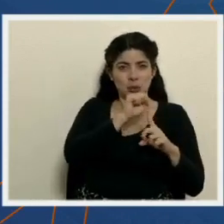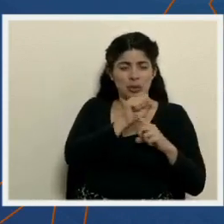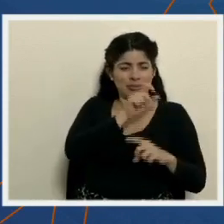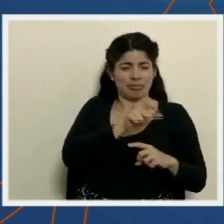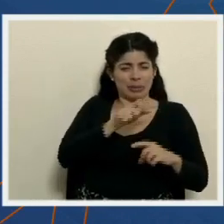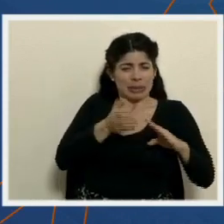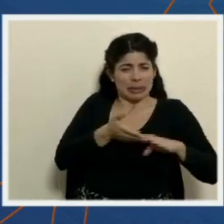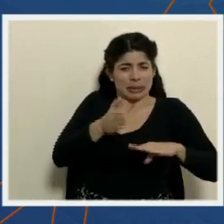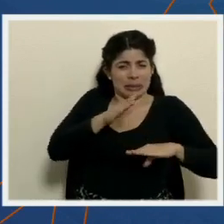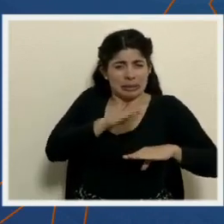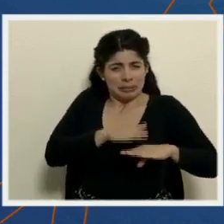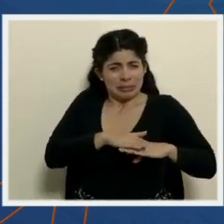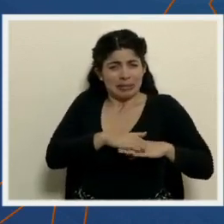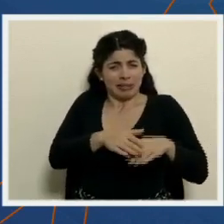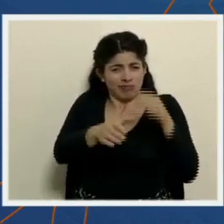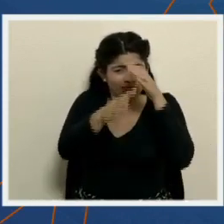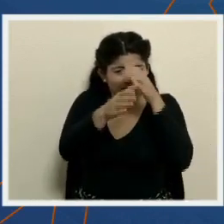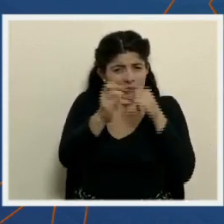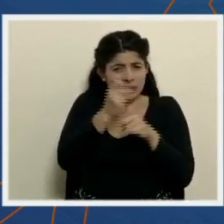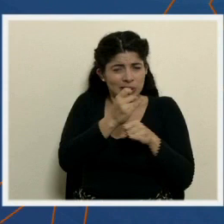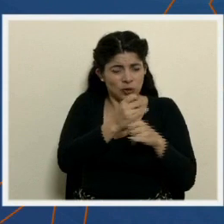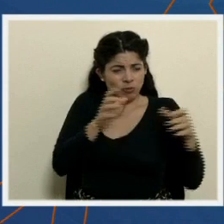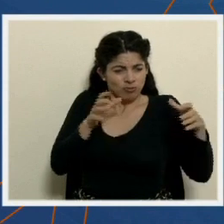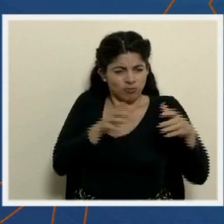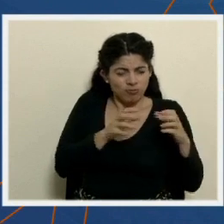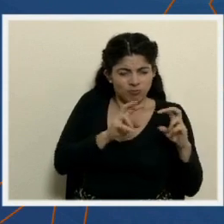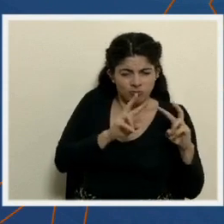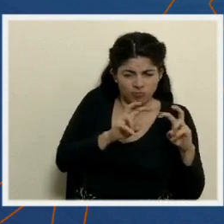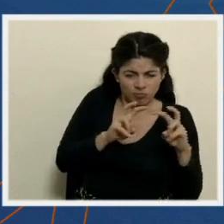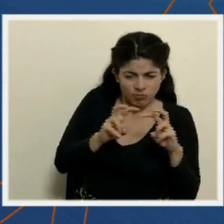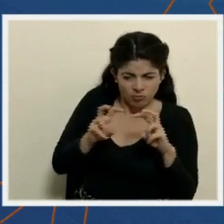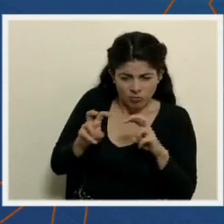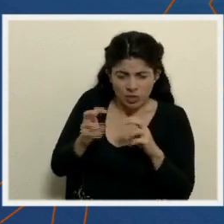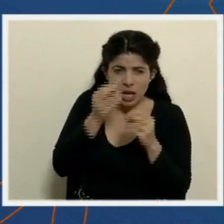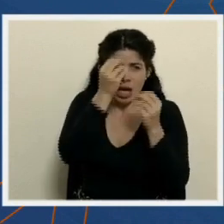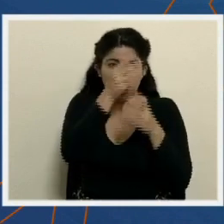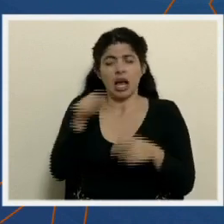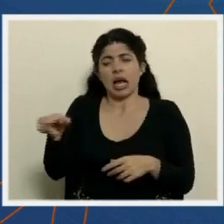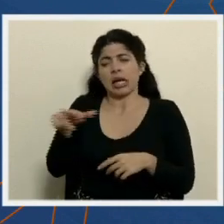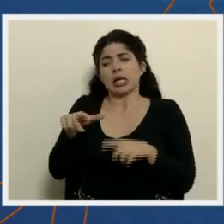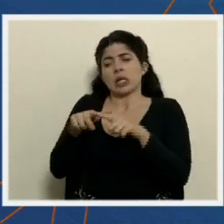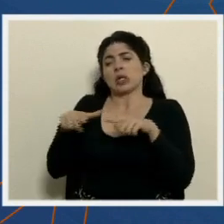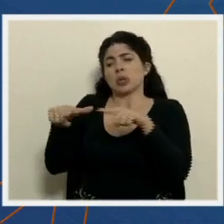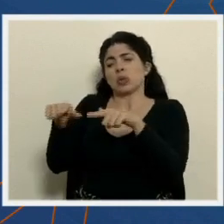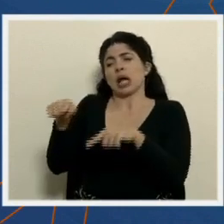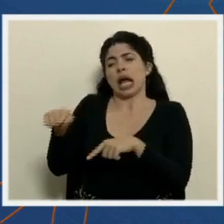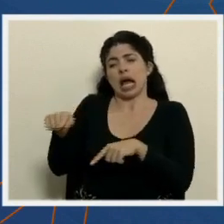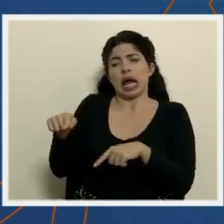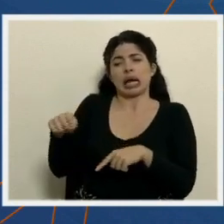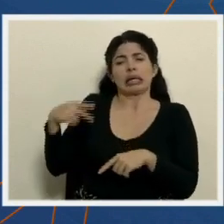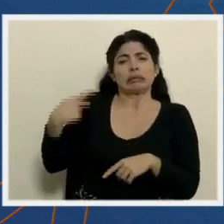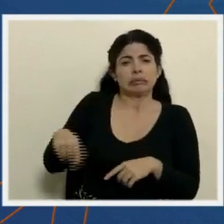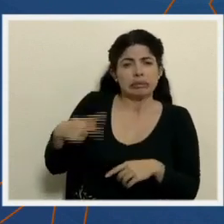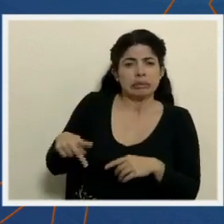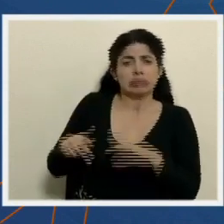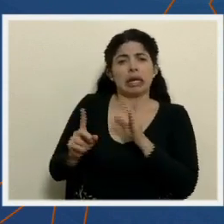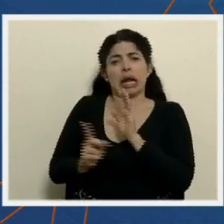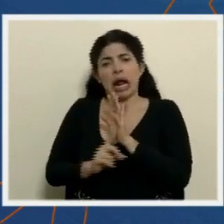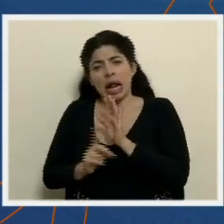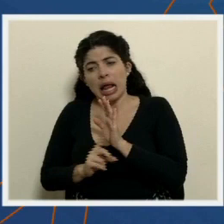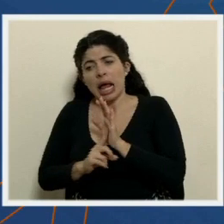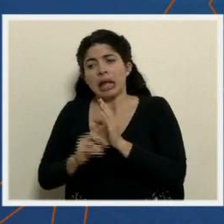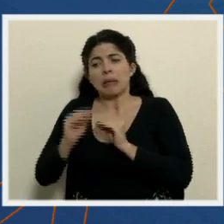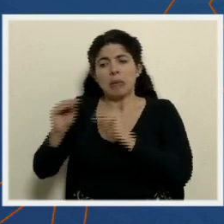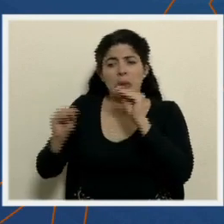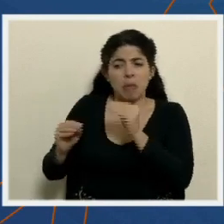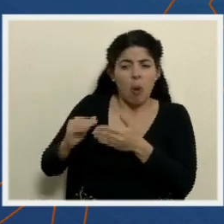expertos de las diferentes instituciones para poder recomendar las condiciones de alerta por la COVID-19 o por la transmisión del